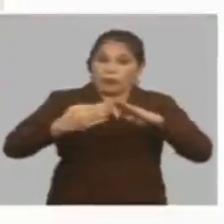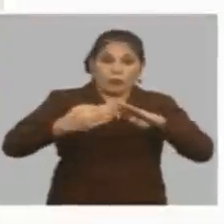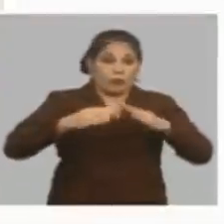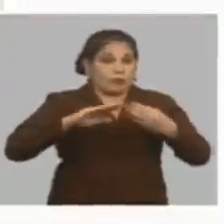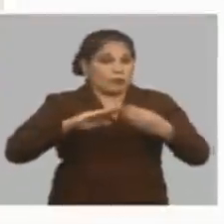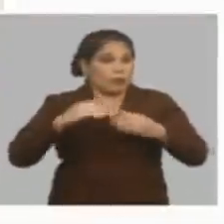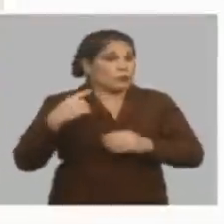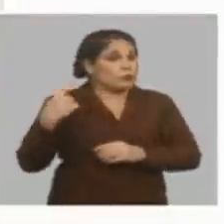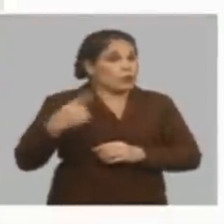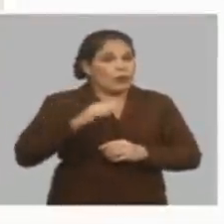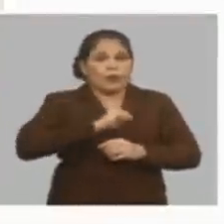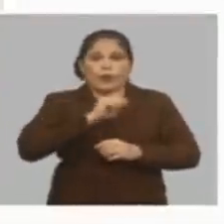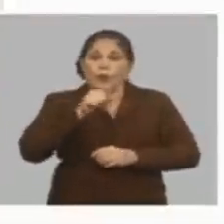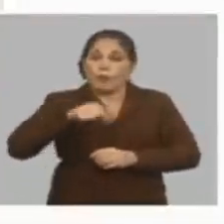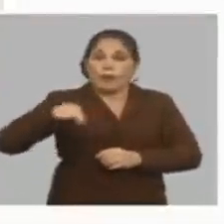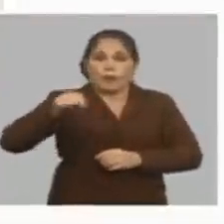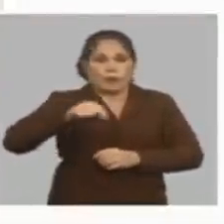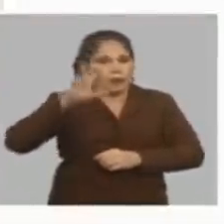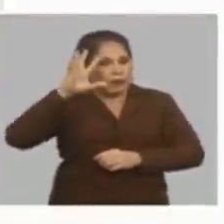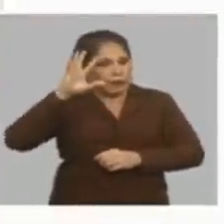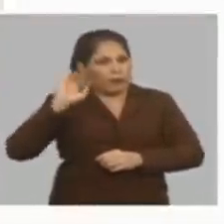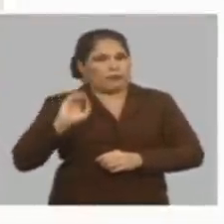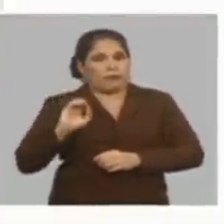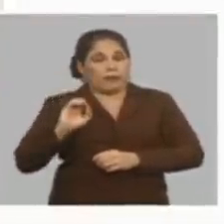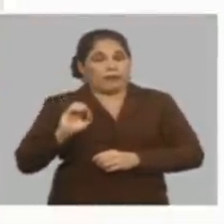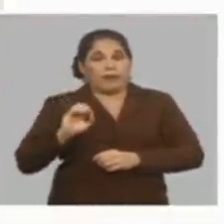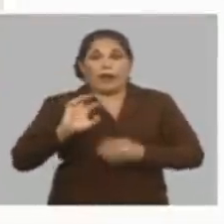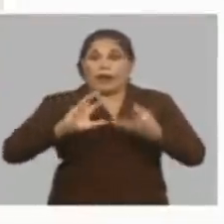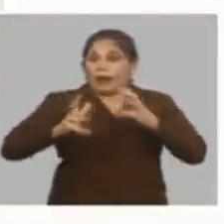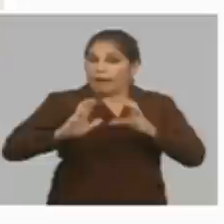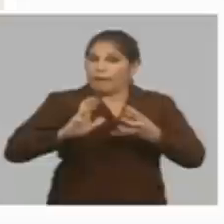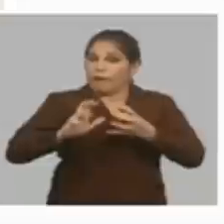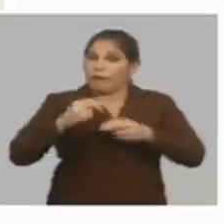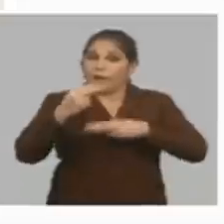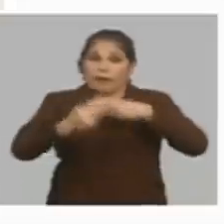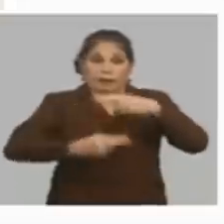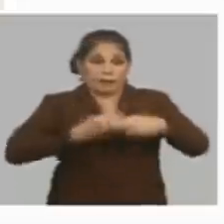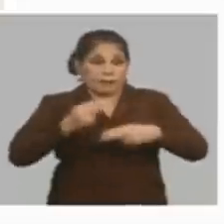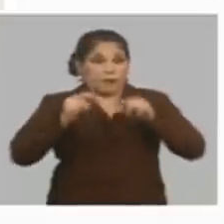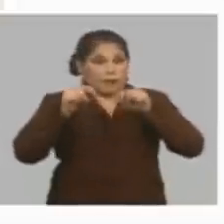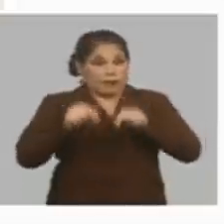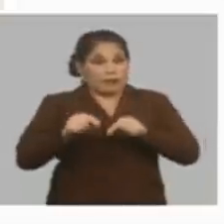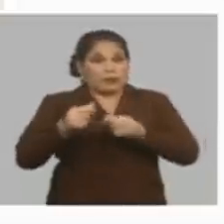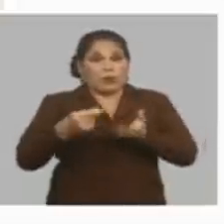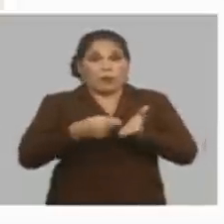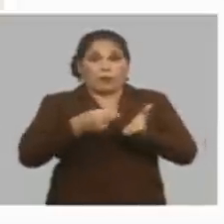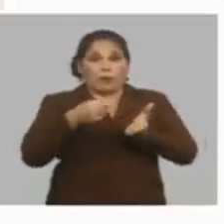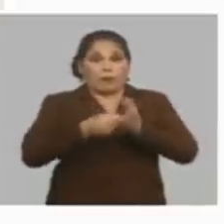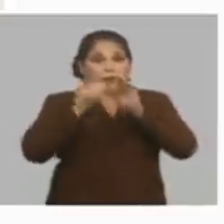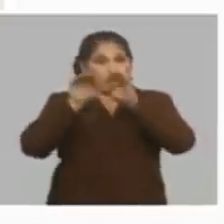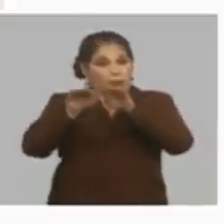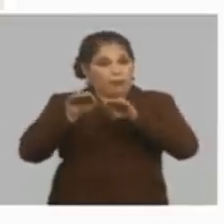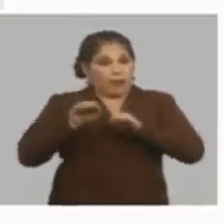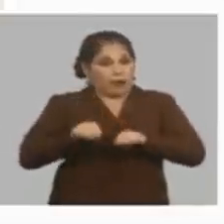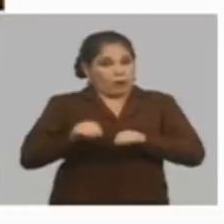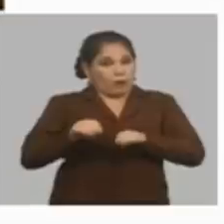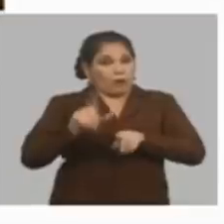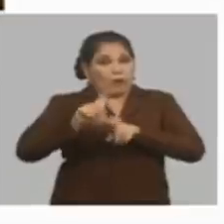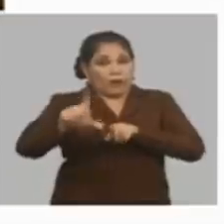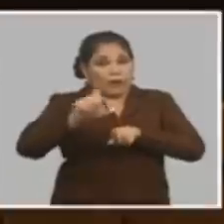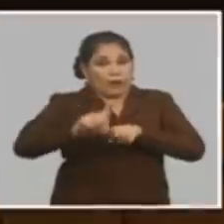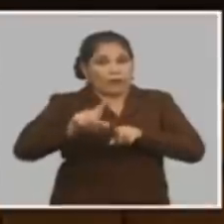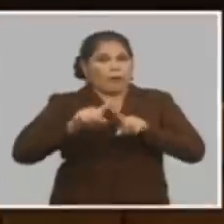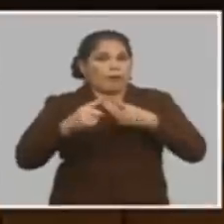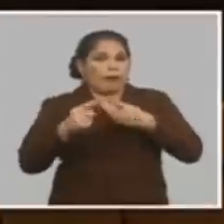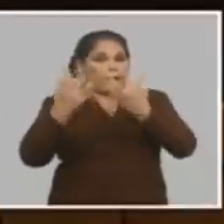lo que quiero trasladar es que el diseño que se ha hecho para esos precios de acopio de esos productos es